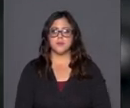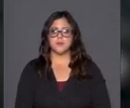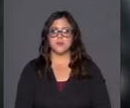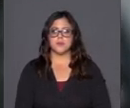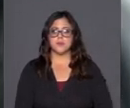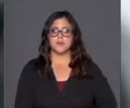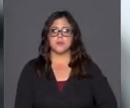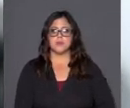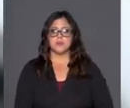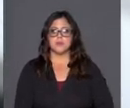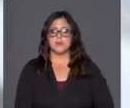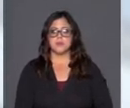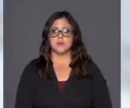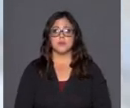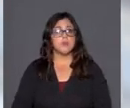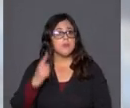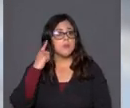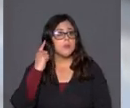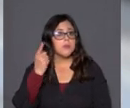Gobernador, ¿me escucha?